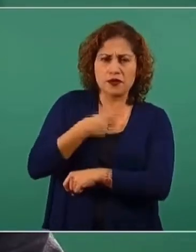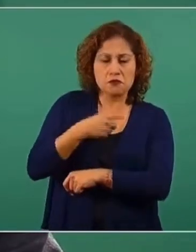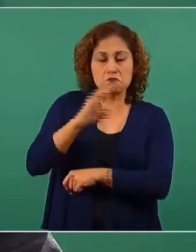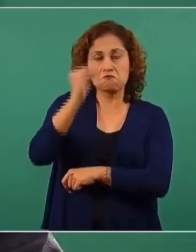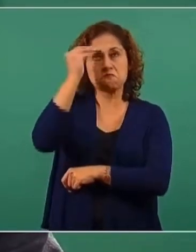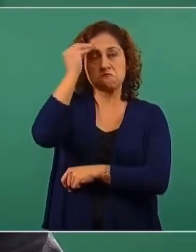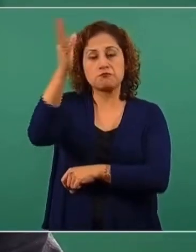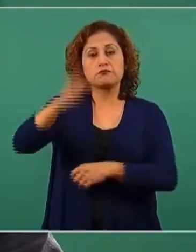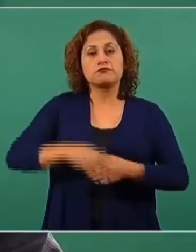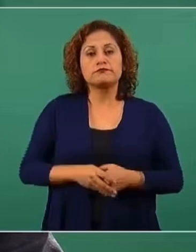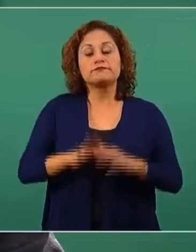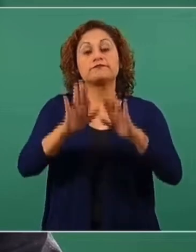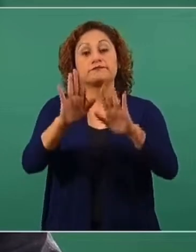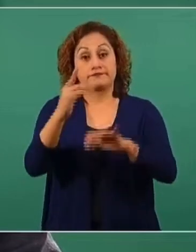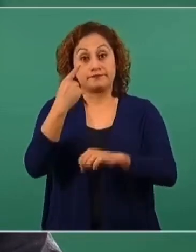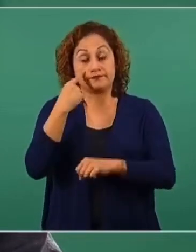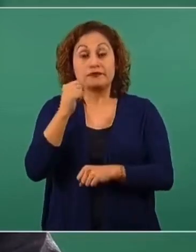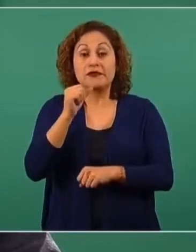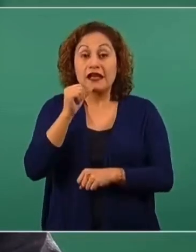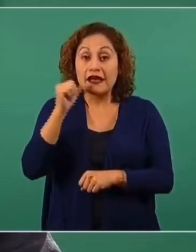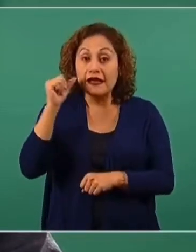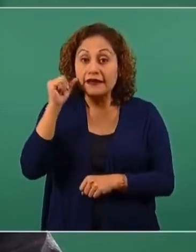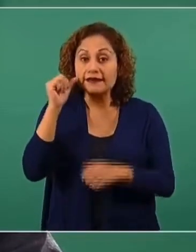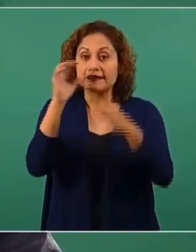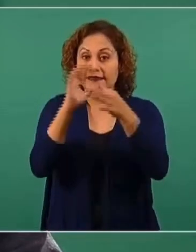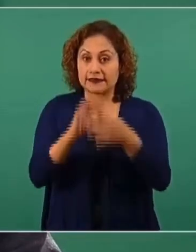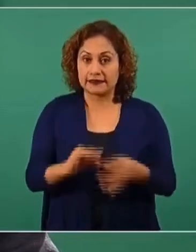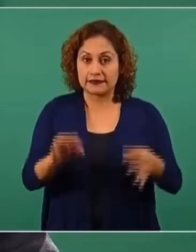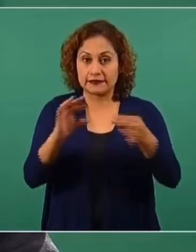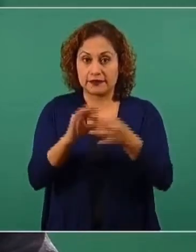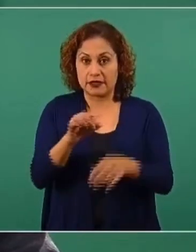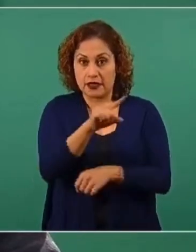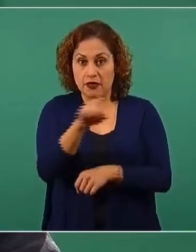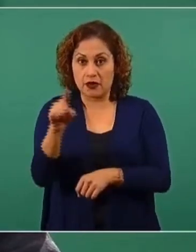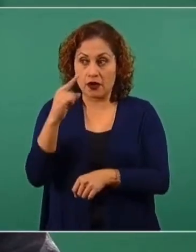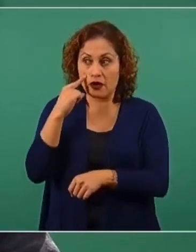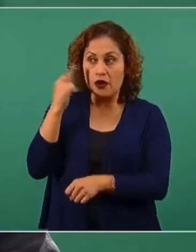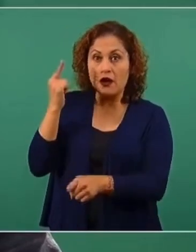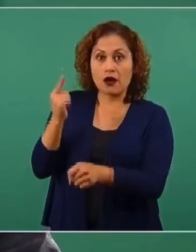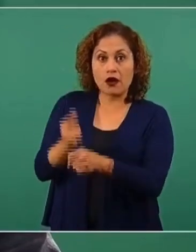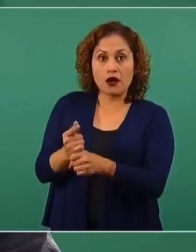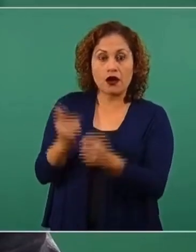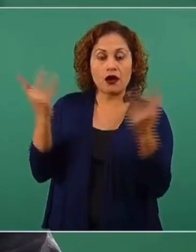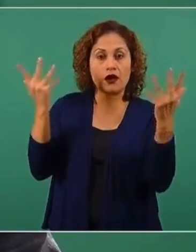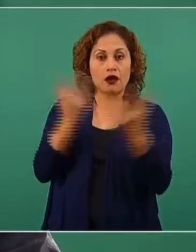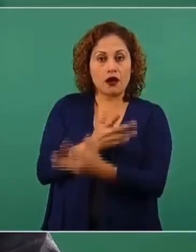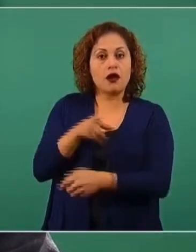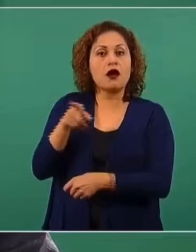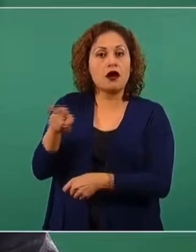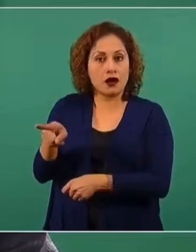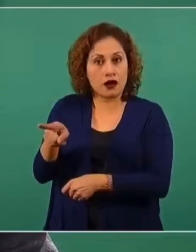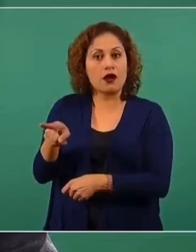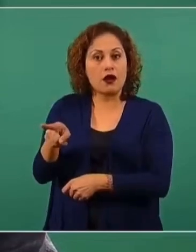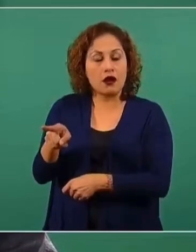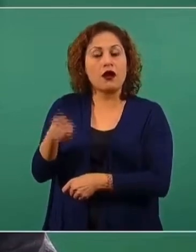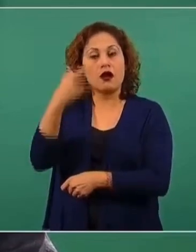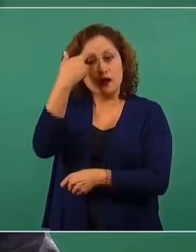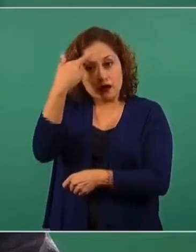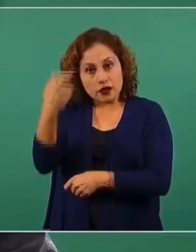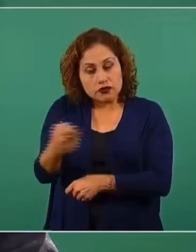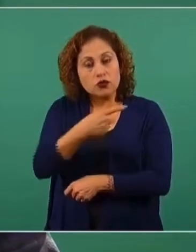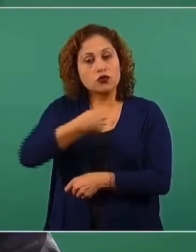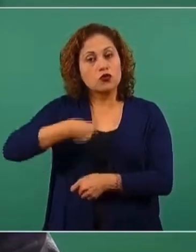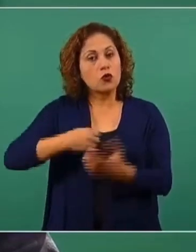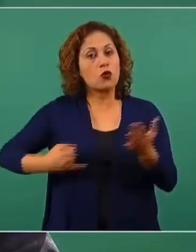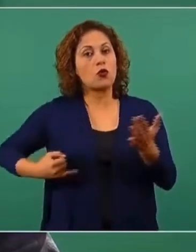Explicábamos ayer, es muy importante que nadie asuma este tipo de cosas y piense que hay una decisión de excluir a algún grupo